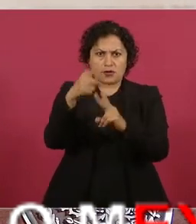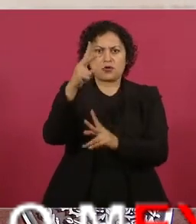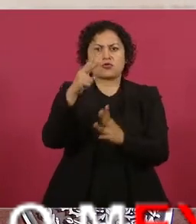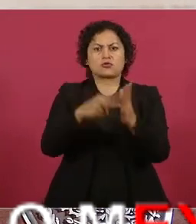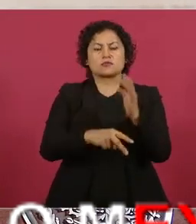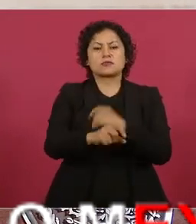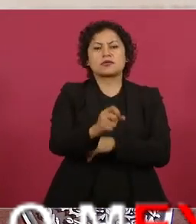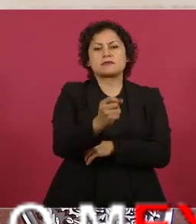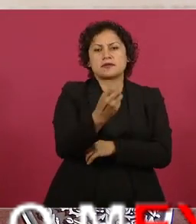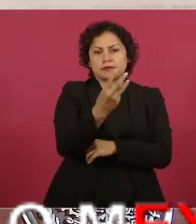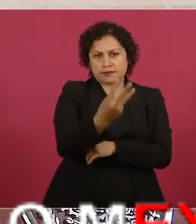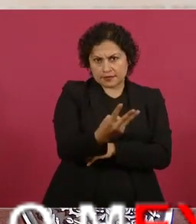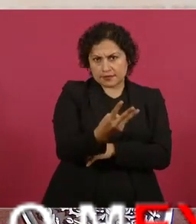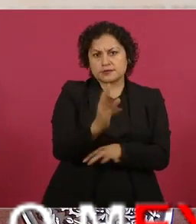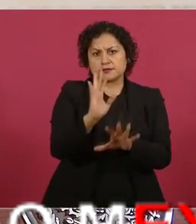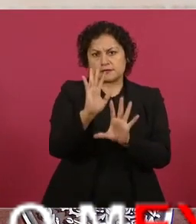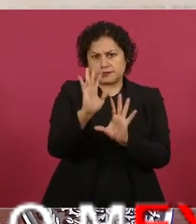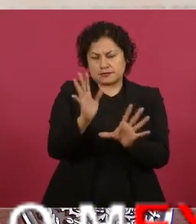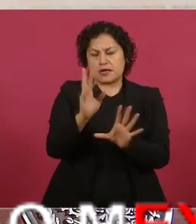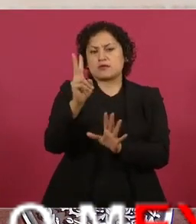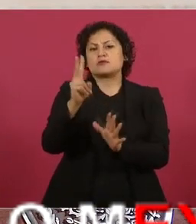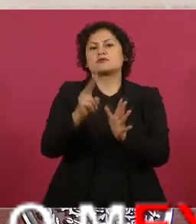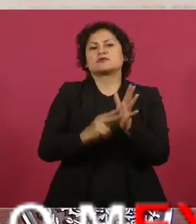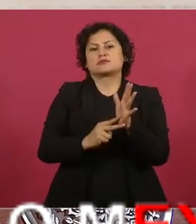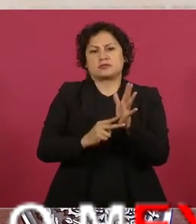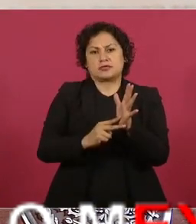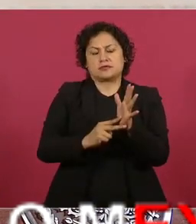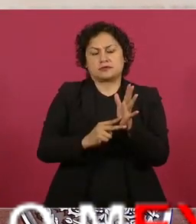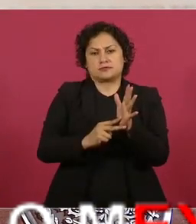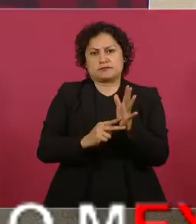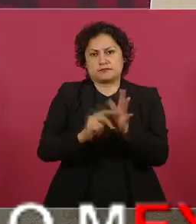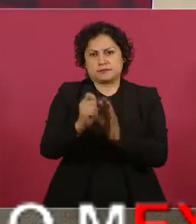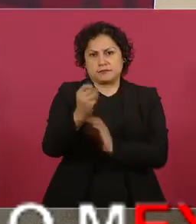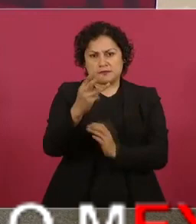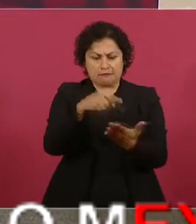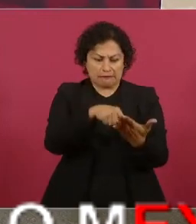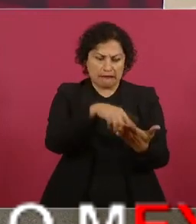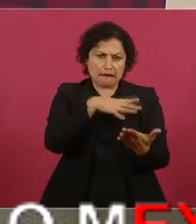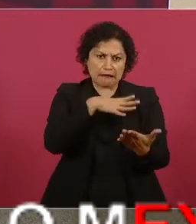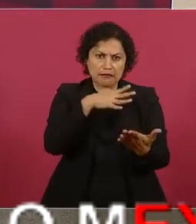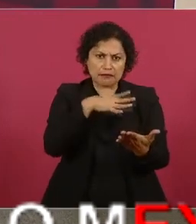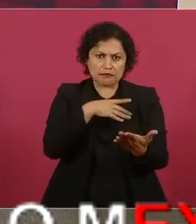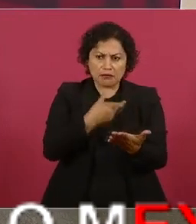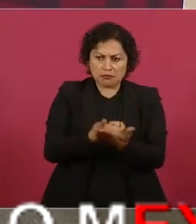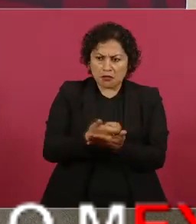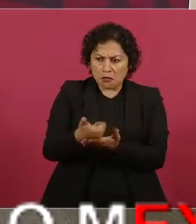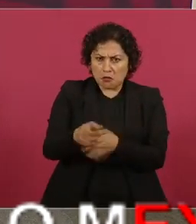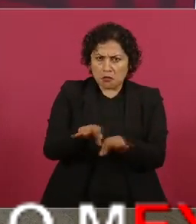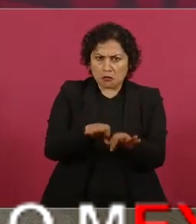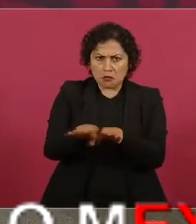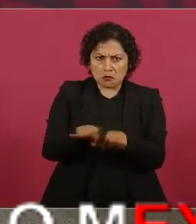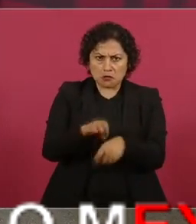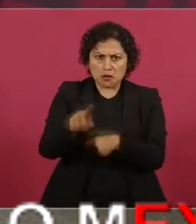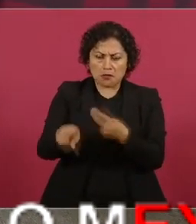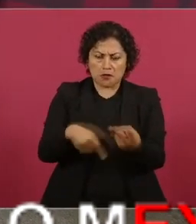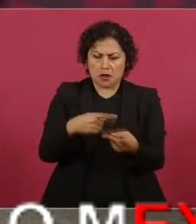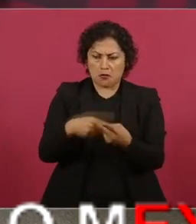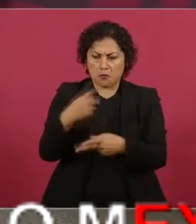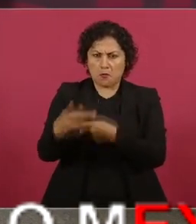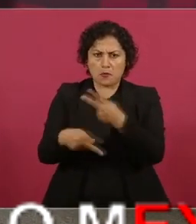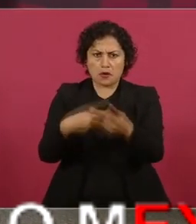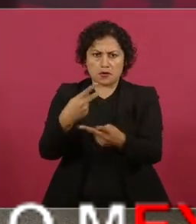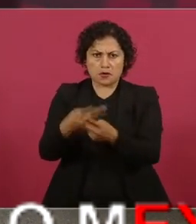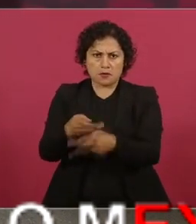los sueldos, las prestaciones de todos los trabajadores